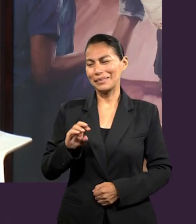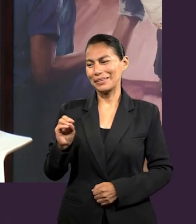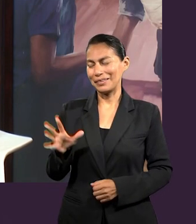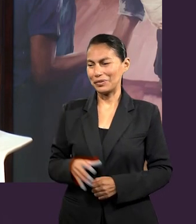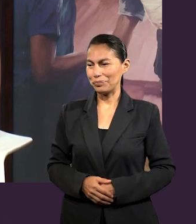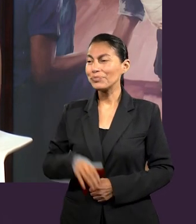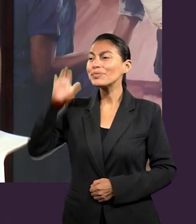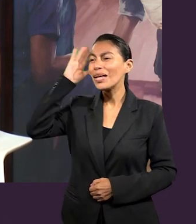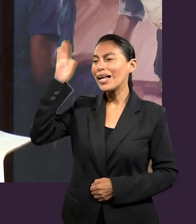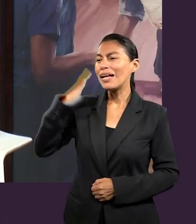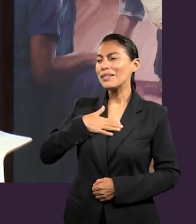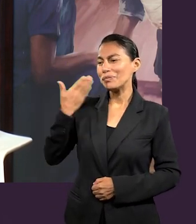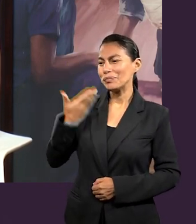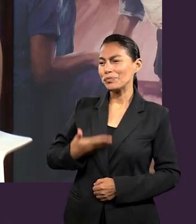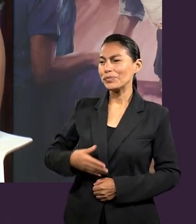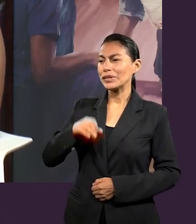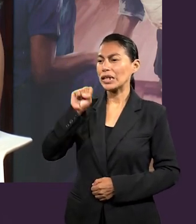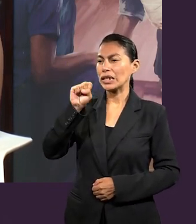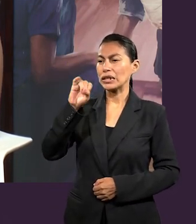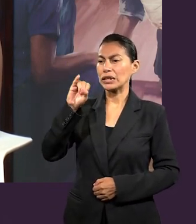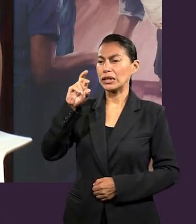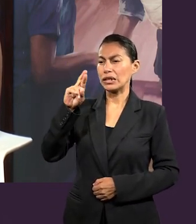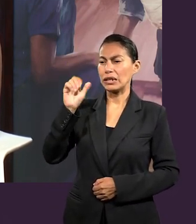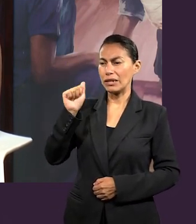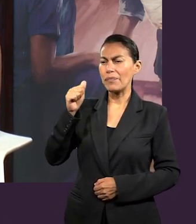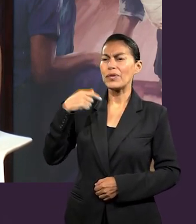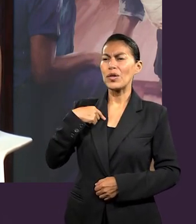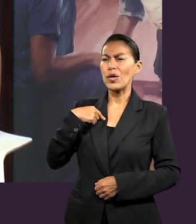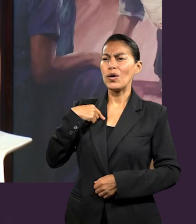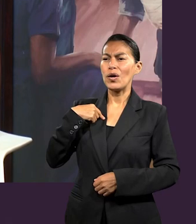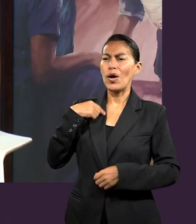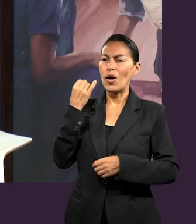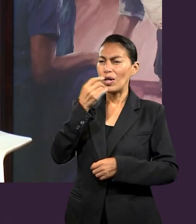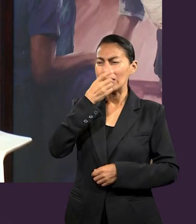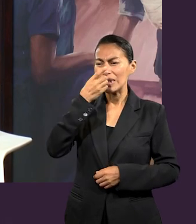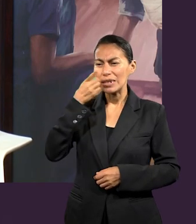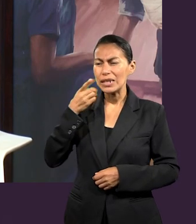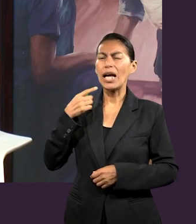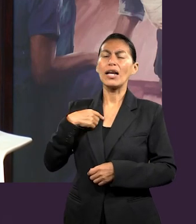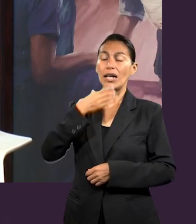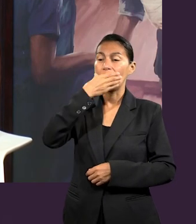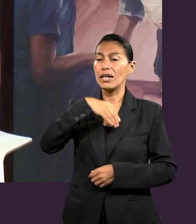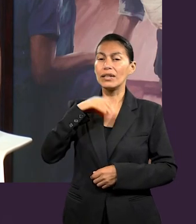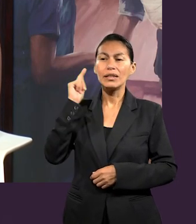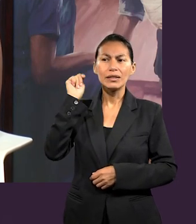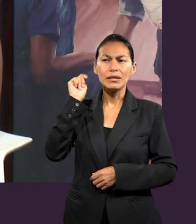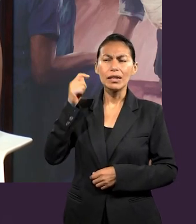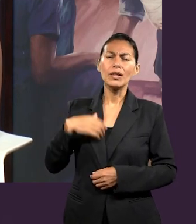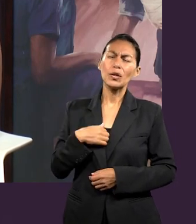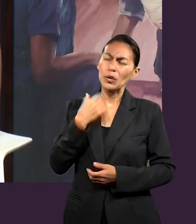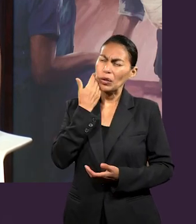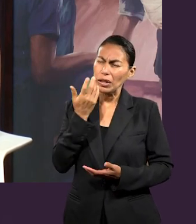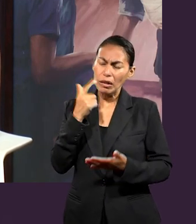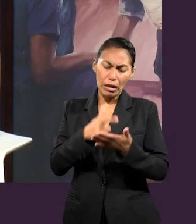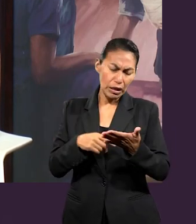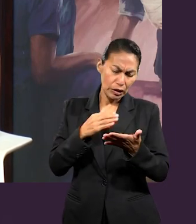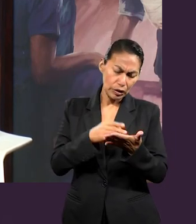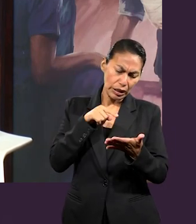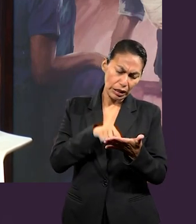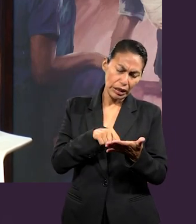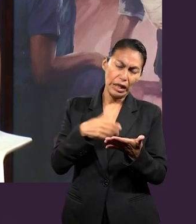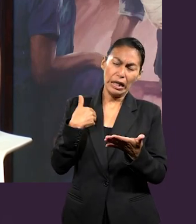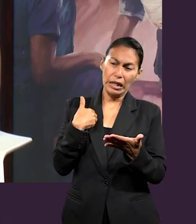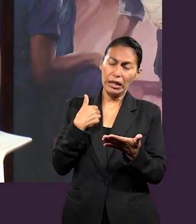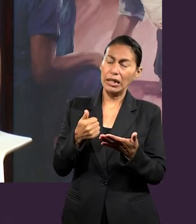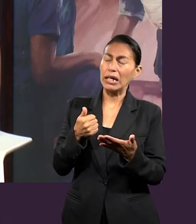Sí, Hola, mi nombre es Airolán, soy estudiante de odontología, vengo de Cárdenas, Tabasco, y lo que espero poder encontrar en esta